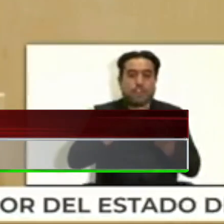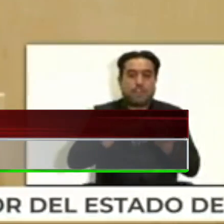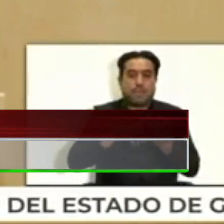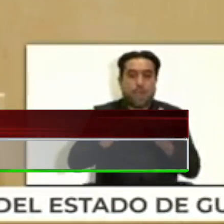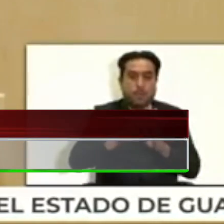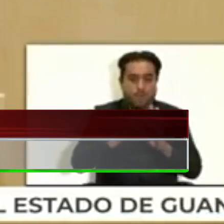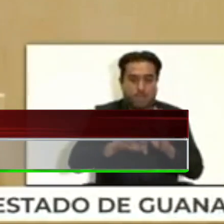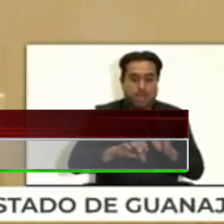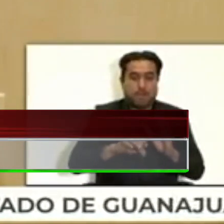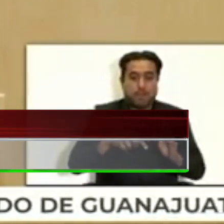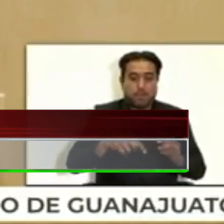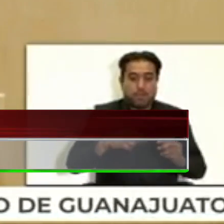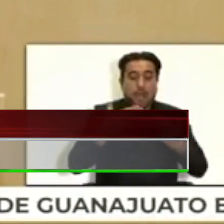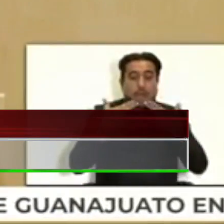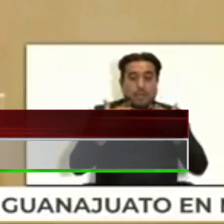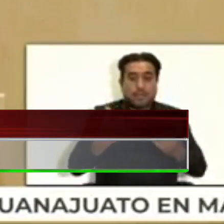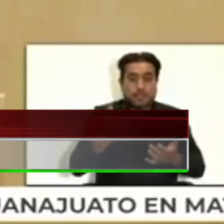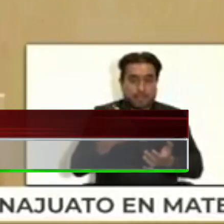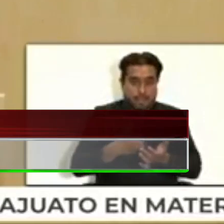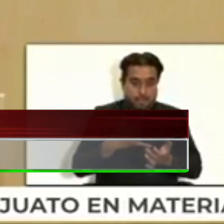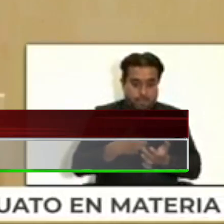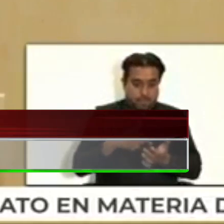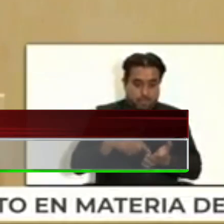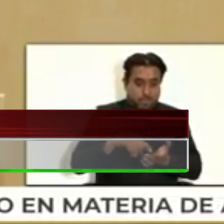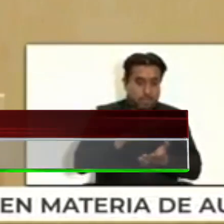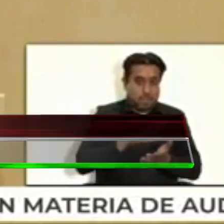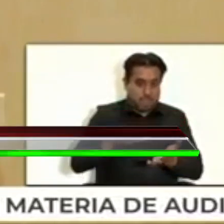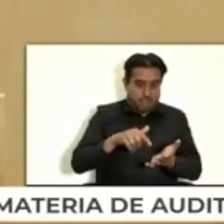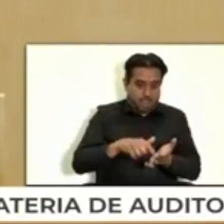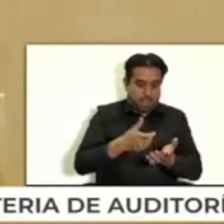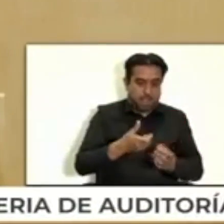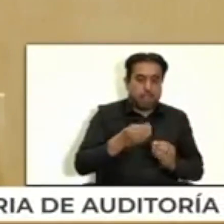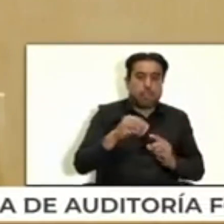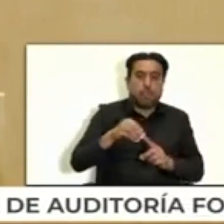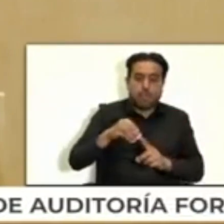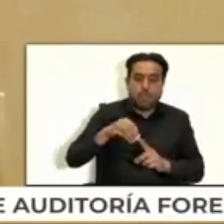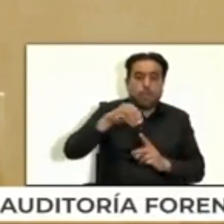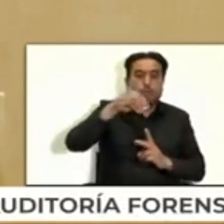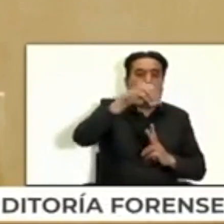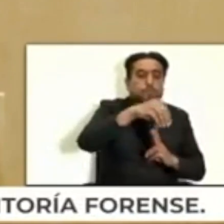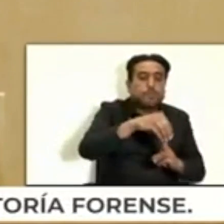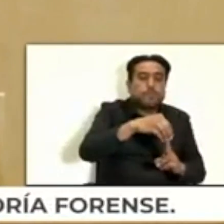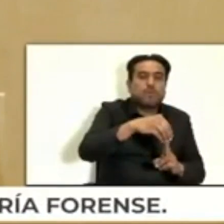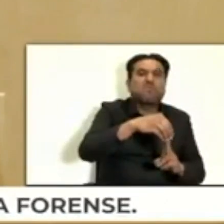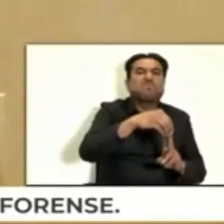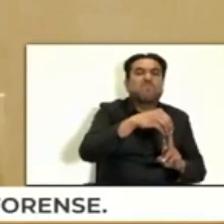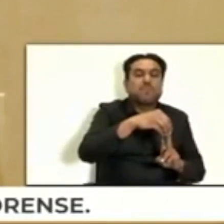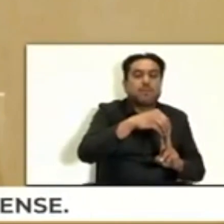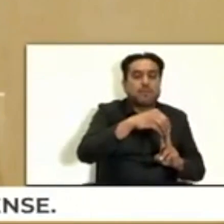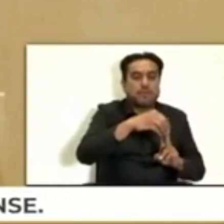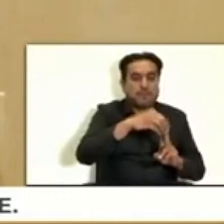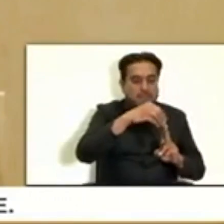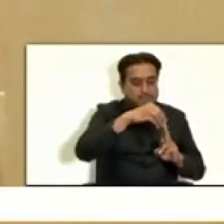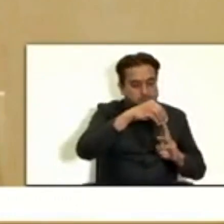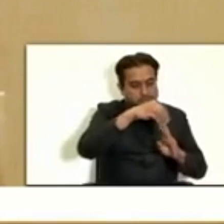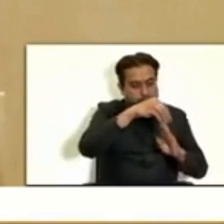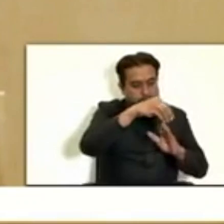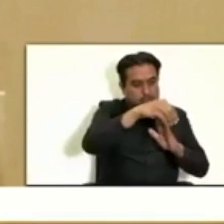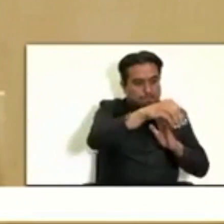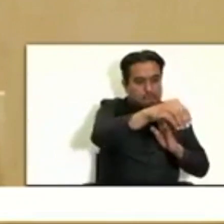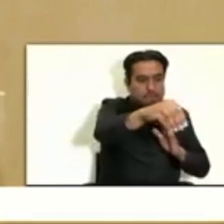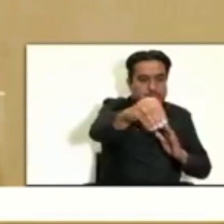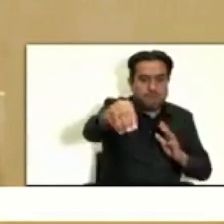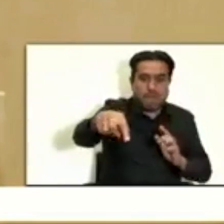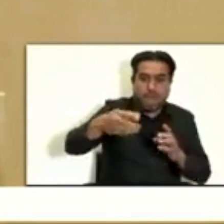sale de la Secretaría de Hacienda y Crédito Público hasta el momento en el que finalmente es